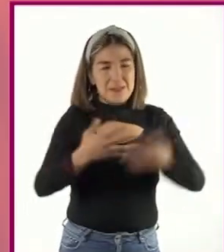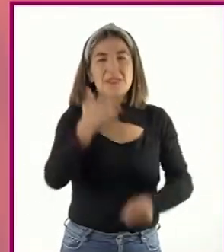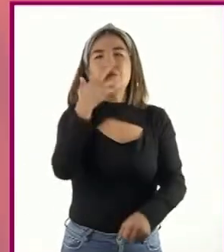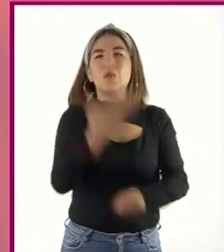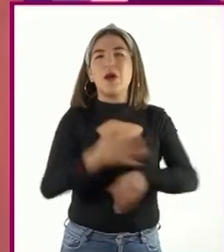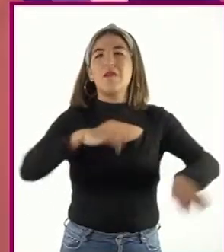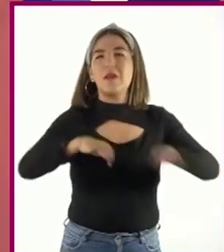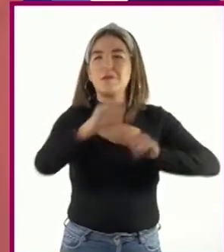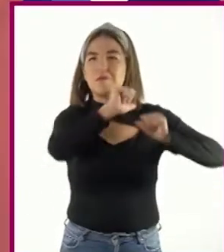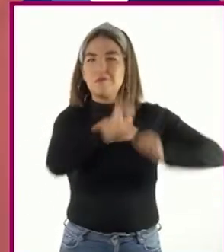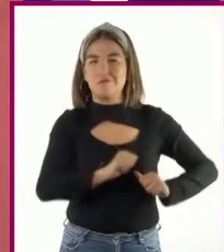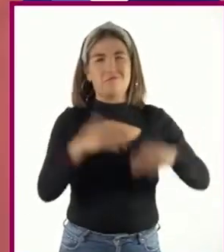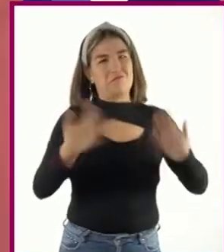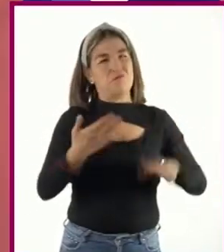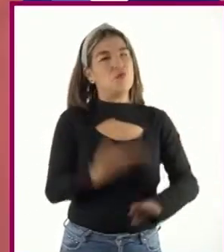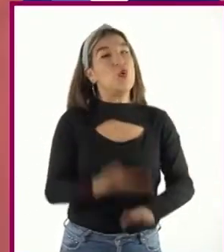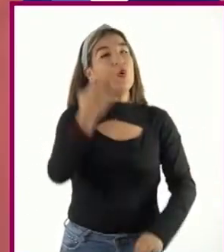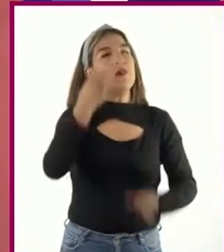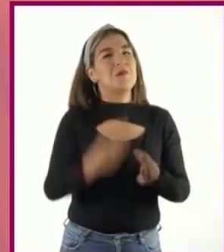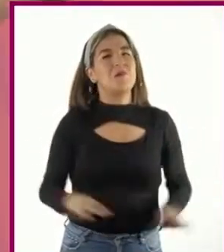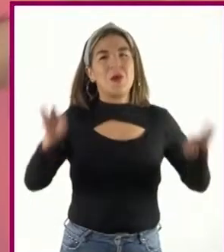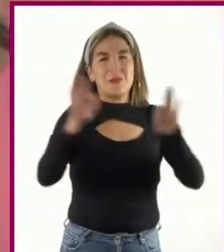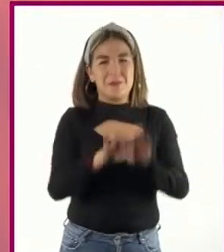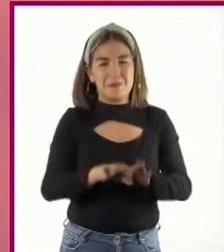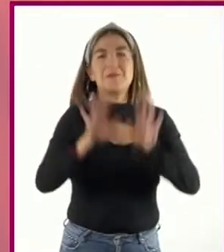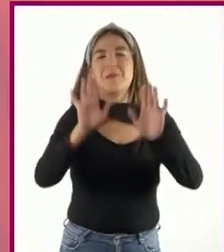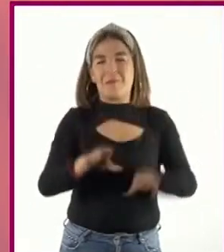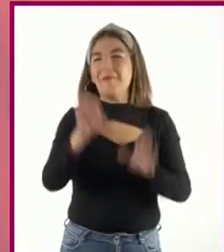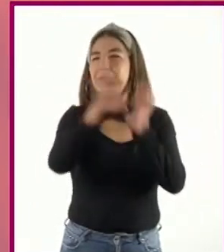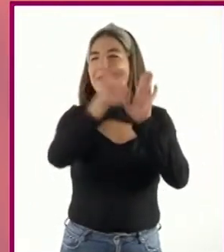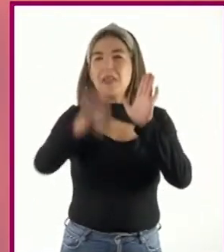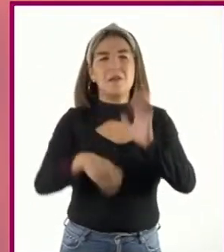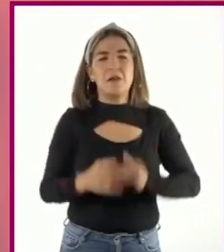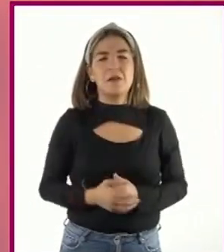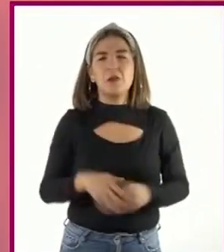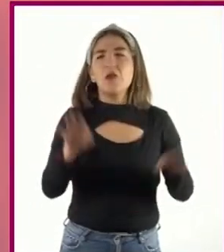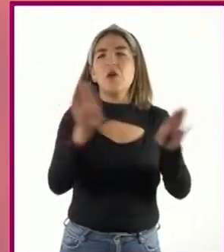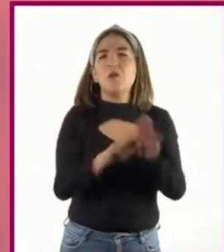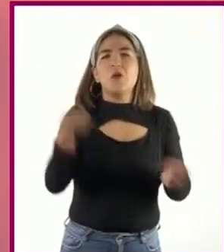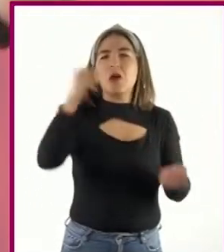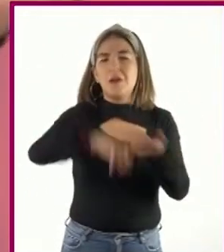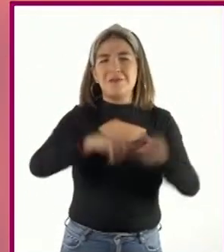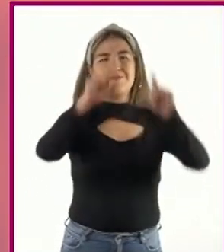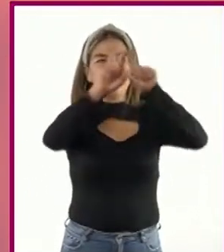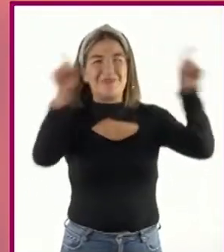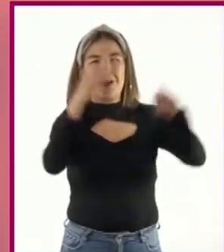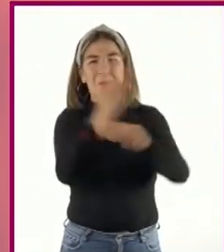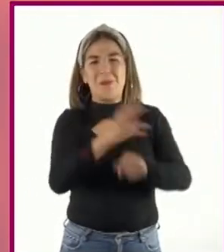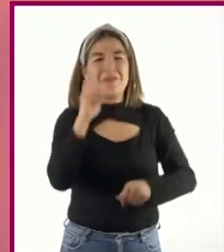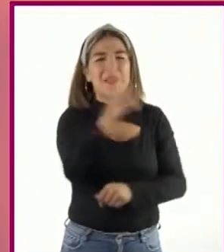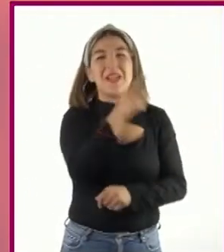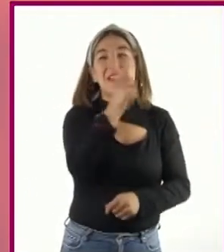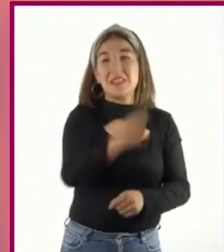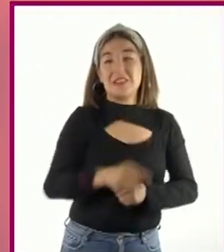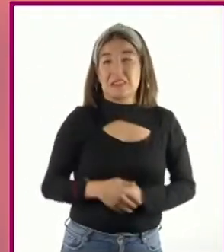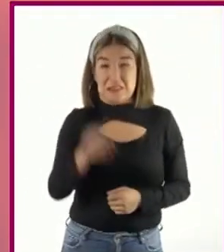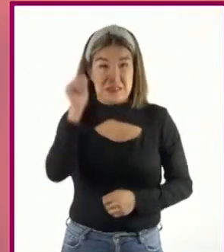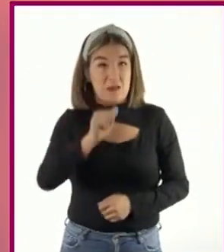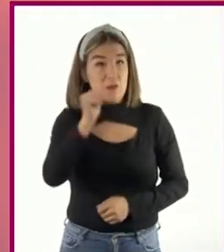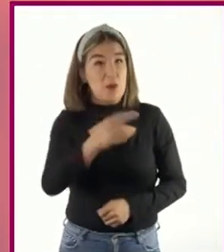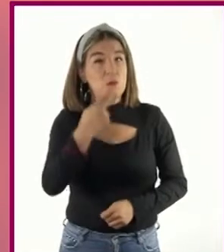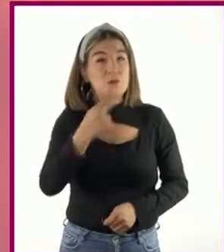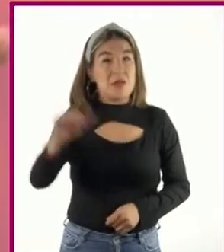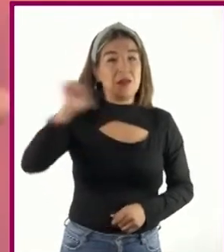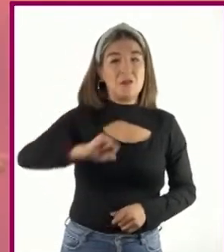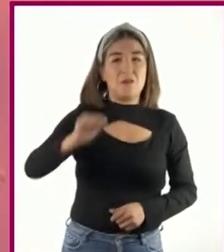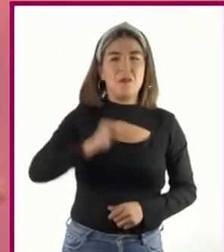cargo tan importante. Ah, pero, por ejemplo, en los encabezados que vimos hace un momento no siempre se utilizaban los